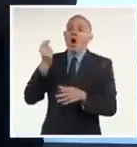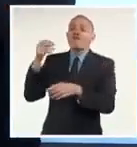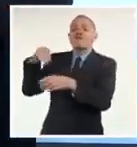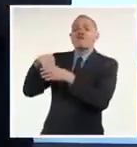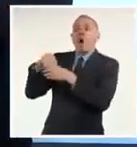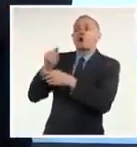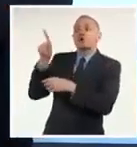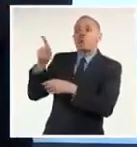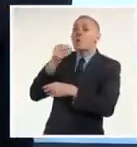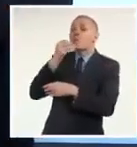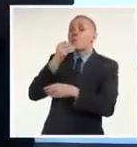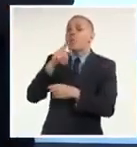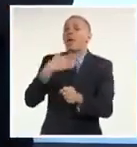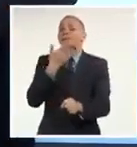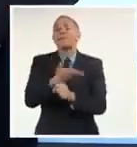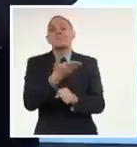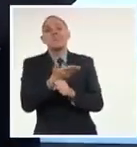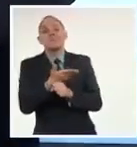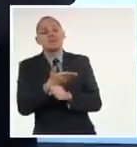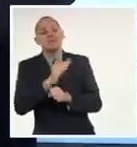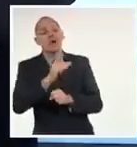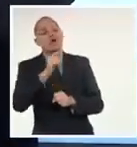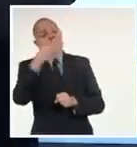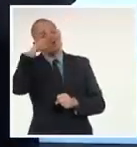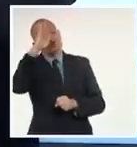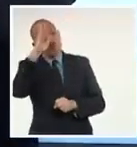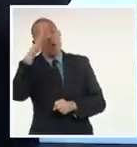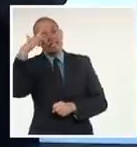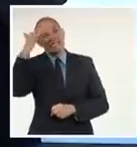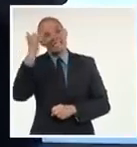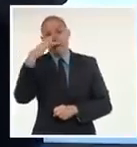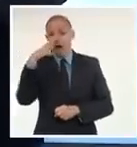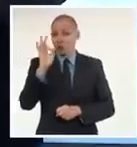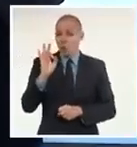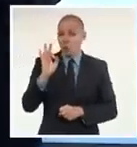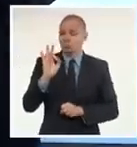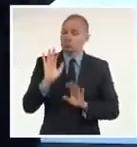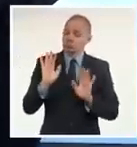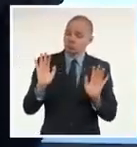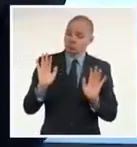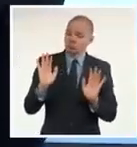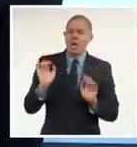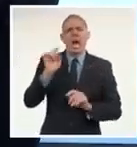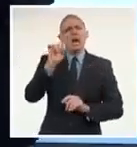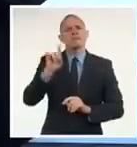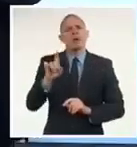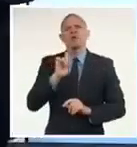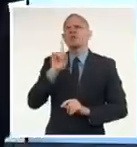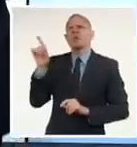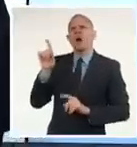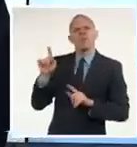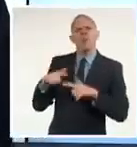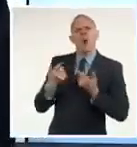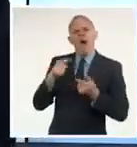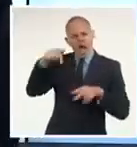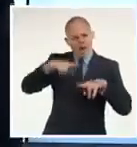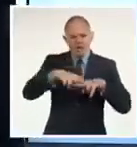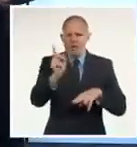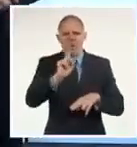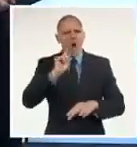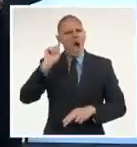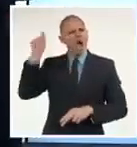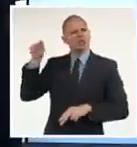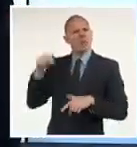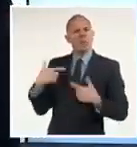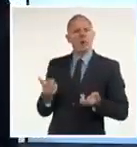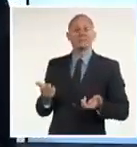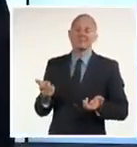acreedor legítimo de Cuba. Es la Corte de Londres porque cuando se contrajo la deuda se acordó entre el acreedor